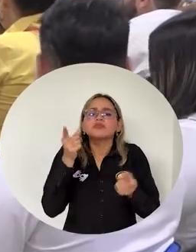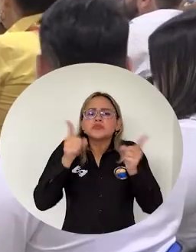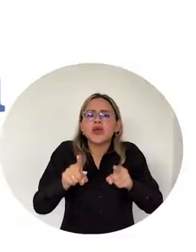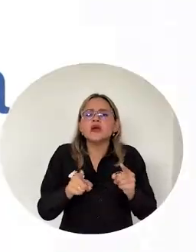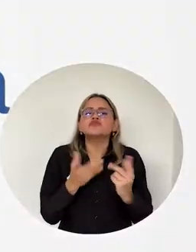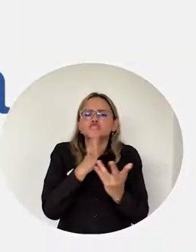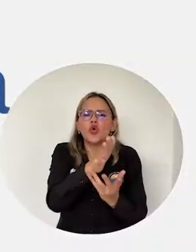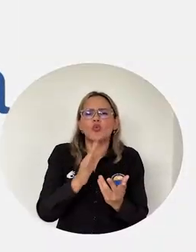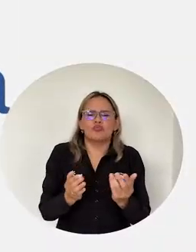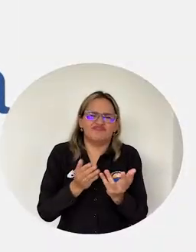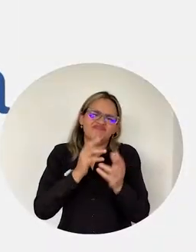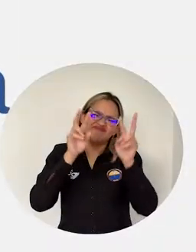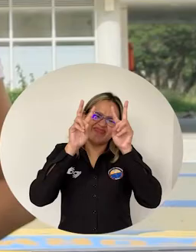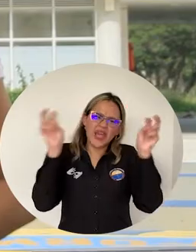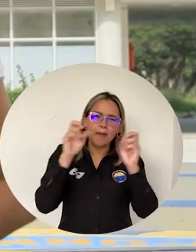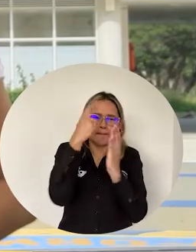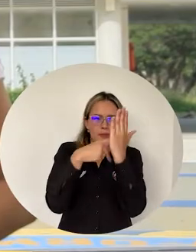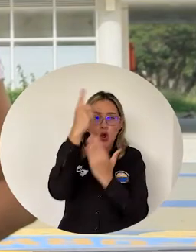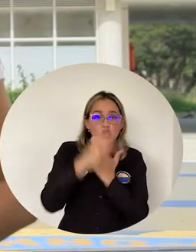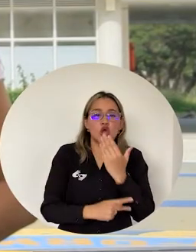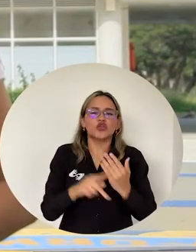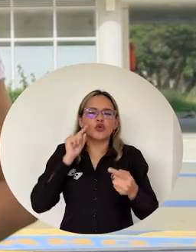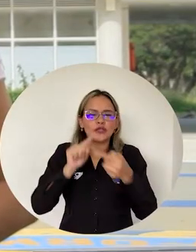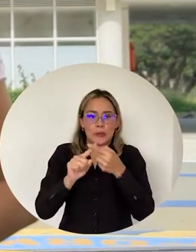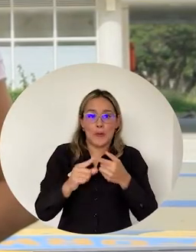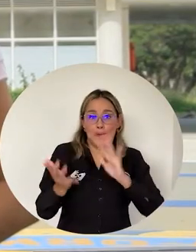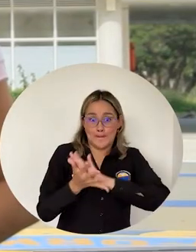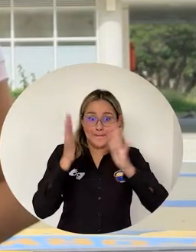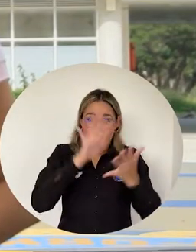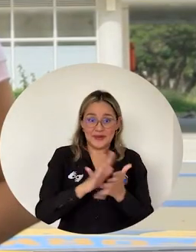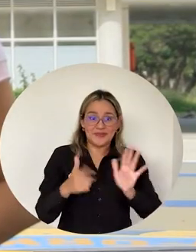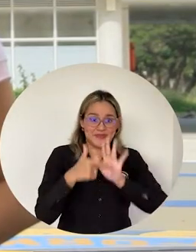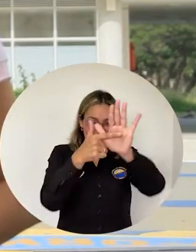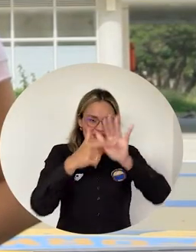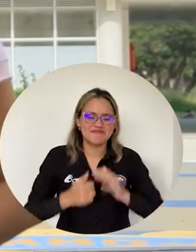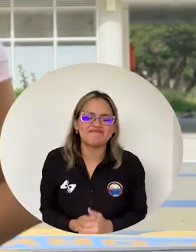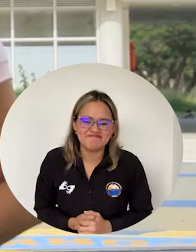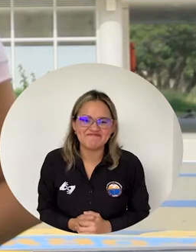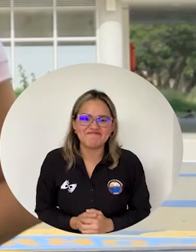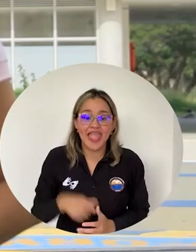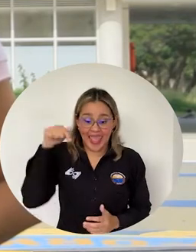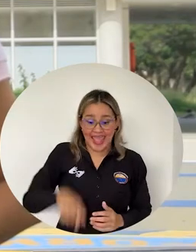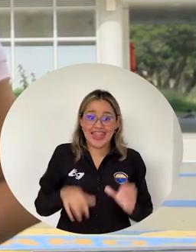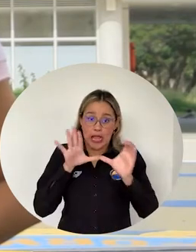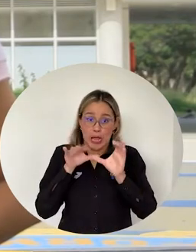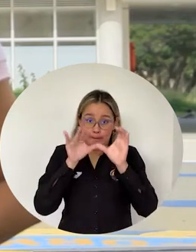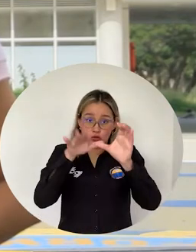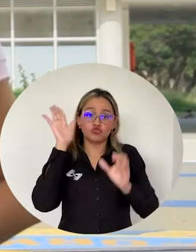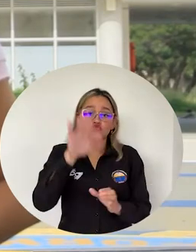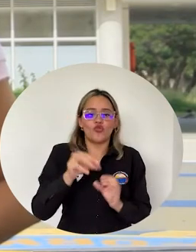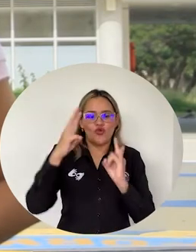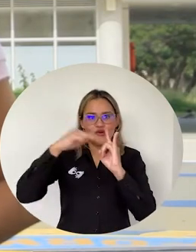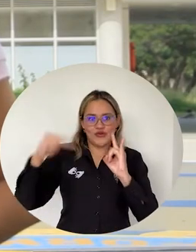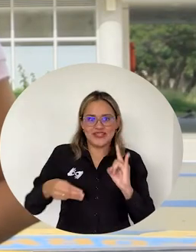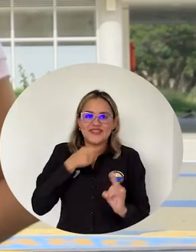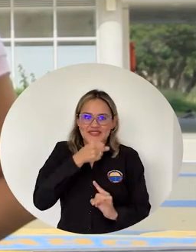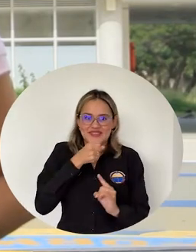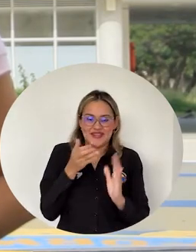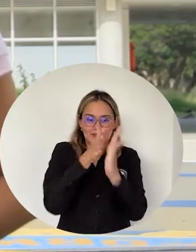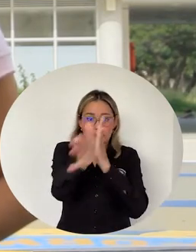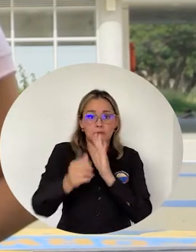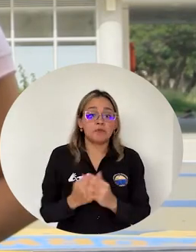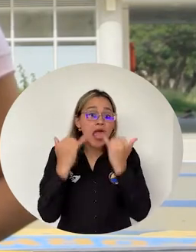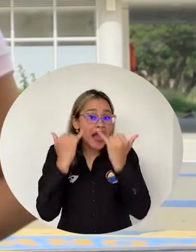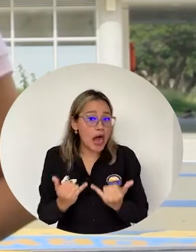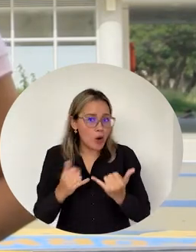es el Campus TV Programa institucional de la Universidad del Magdalena Vamos a una pausa